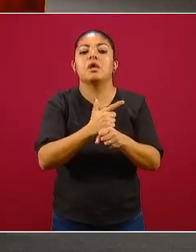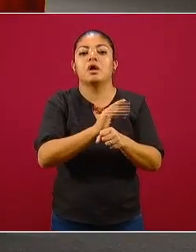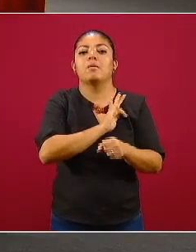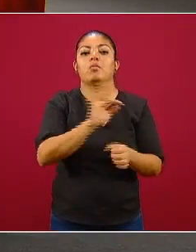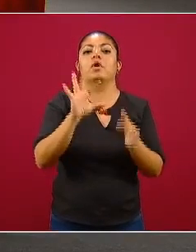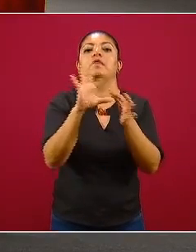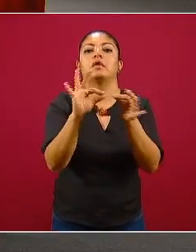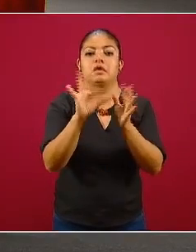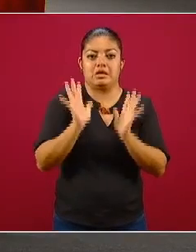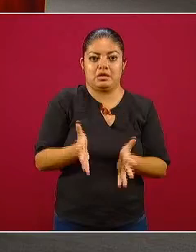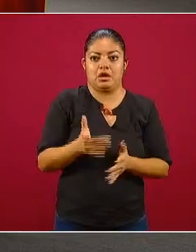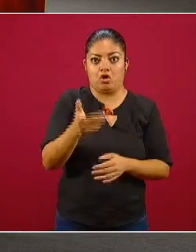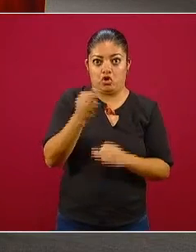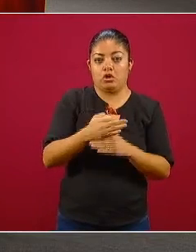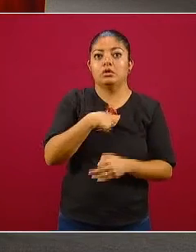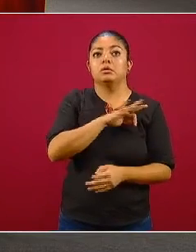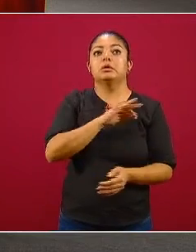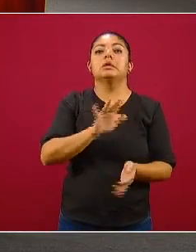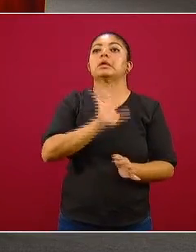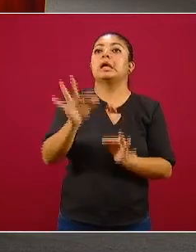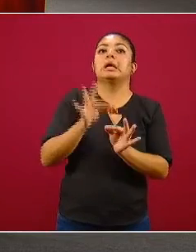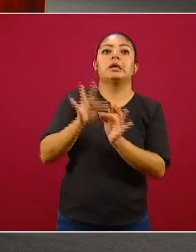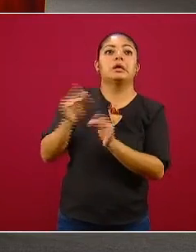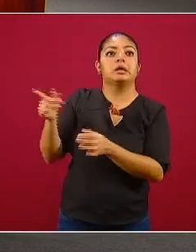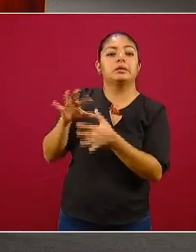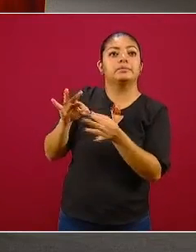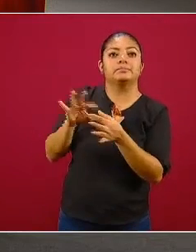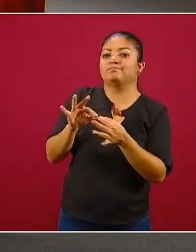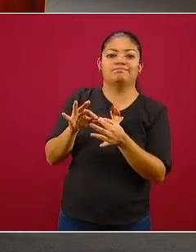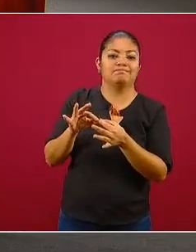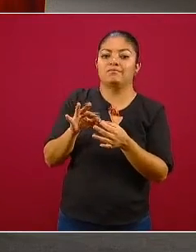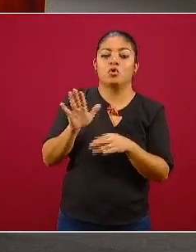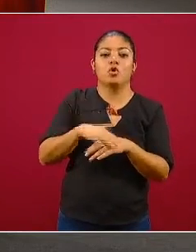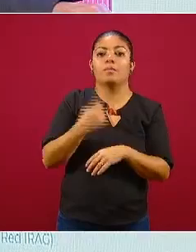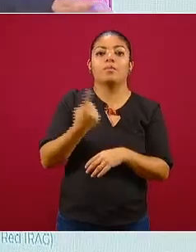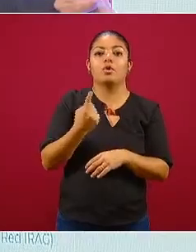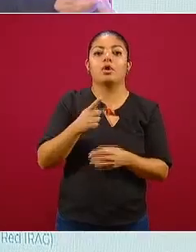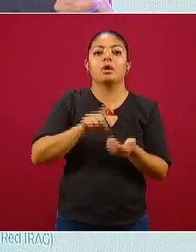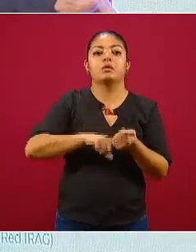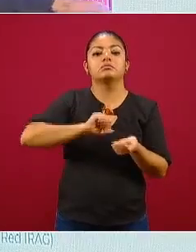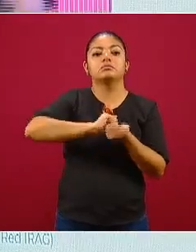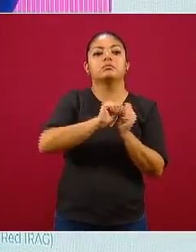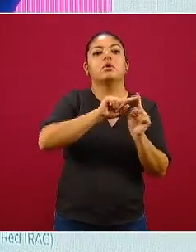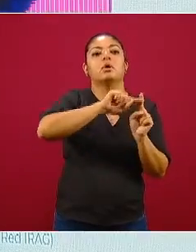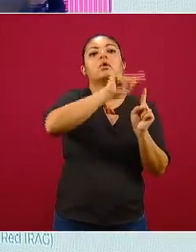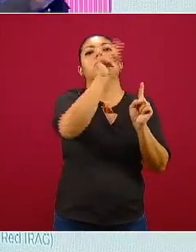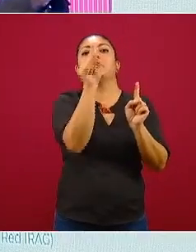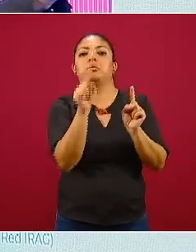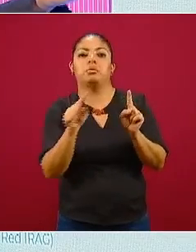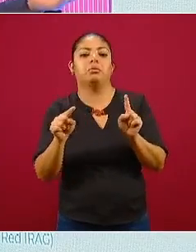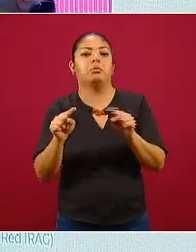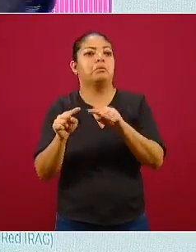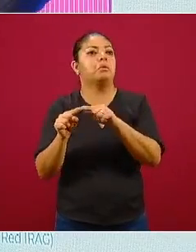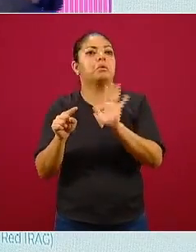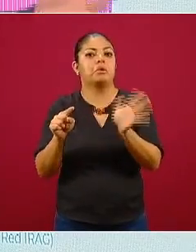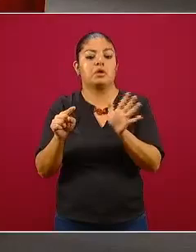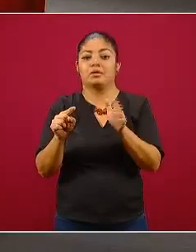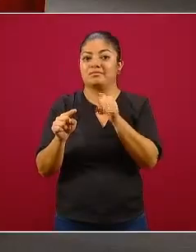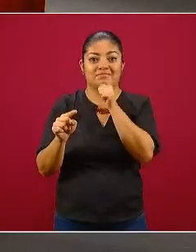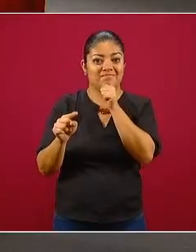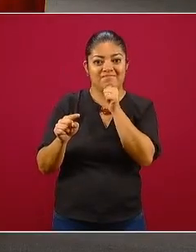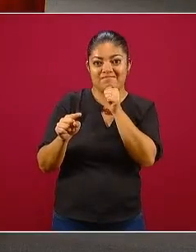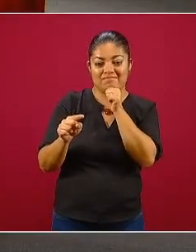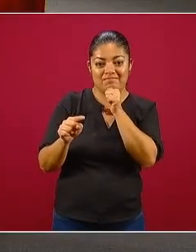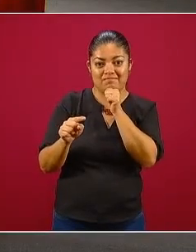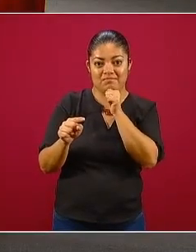porque de otra manera siempre tendríamos la impresión de que ha llegado el momento de declive de las curvas. Esto nos lo oirán decir ahora